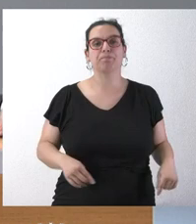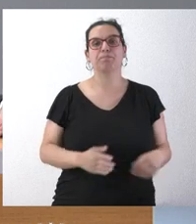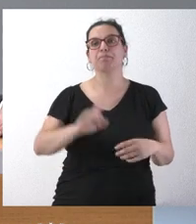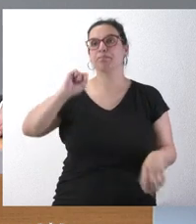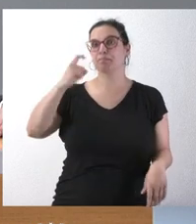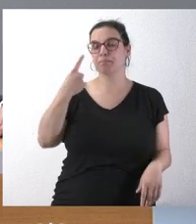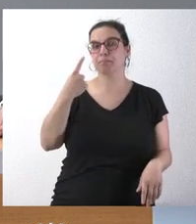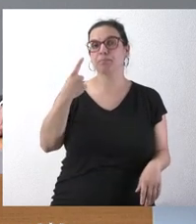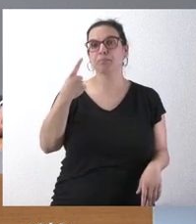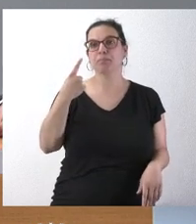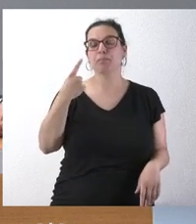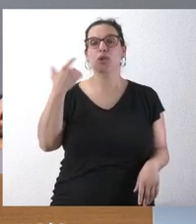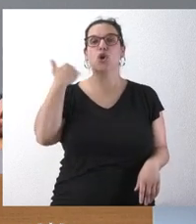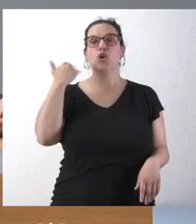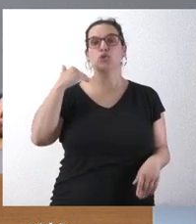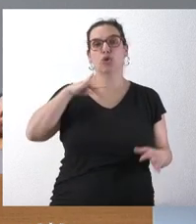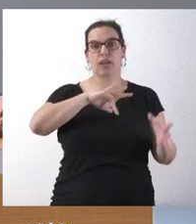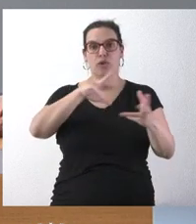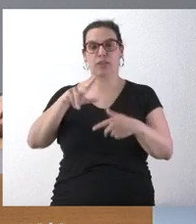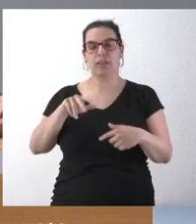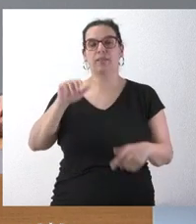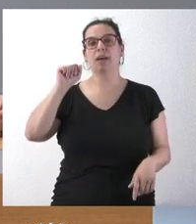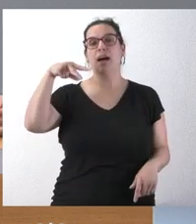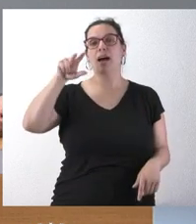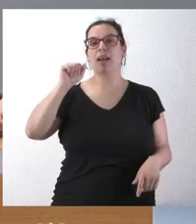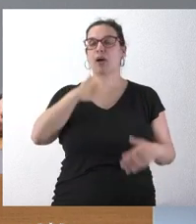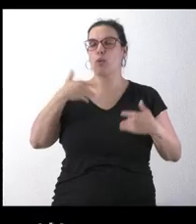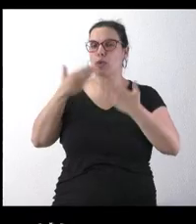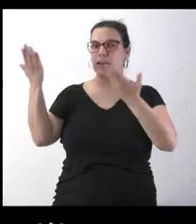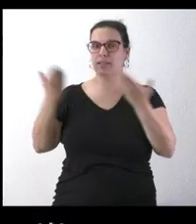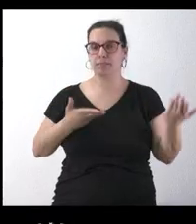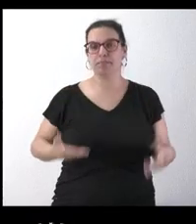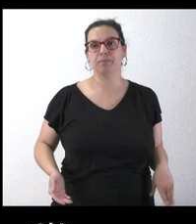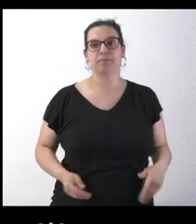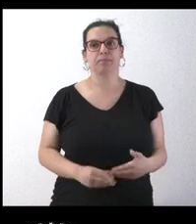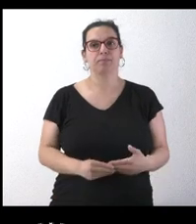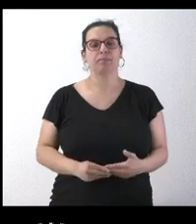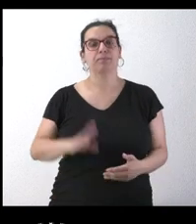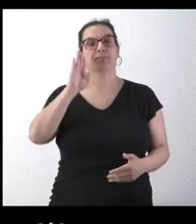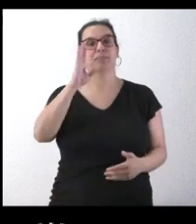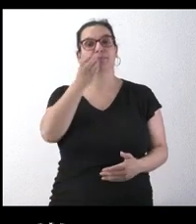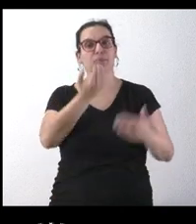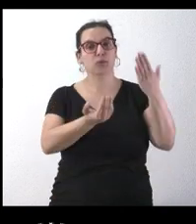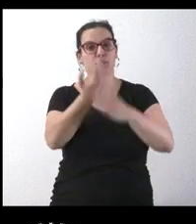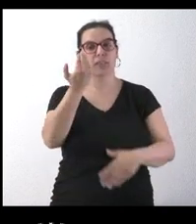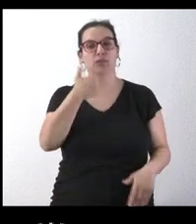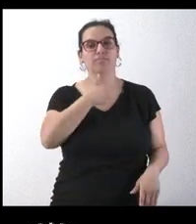hoy en Soria Noticias con Ana Barbero. Adelante, cuando quieras. Hola, buenos días. Yo quería preguntar a